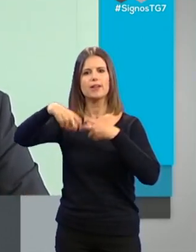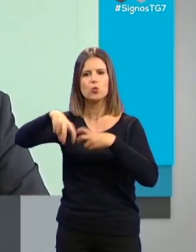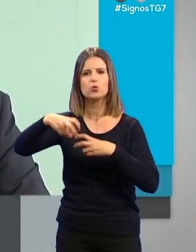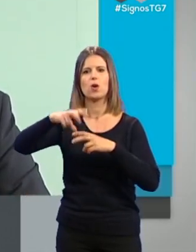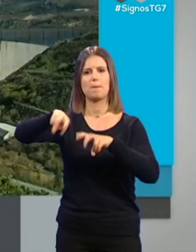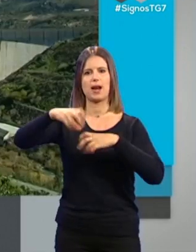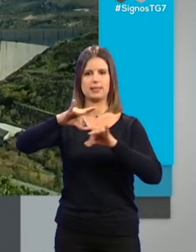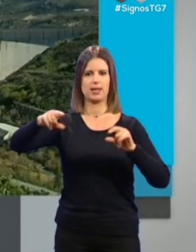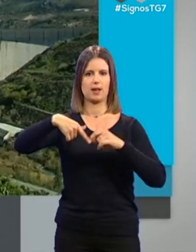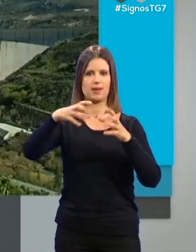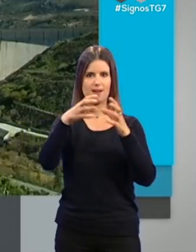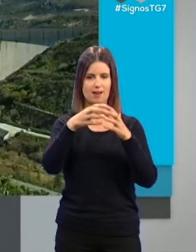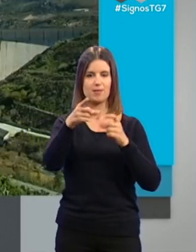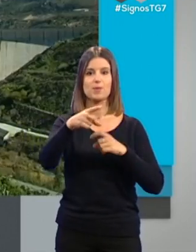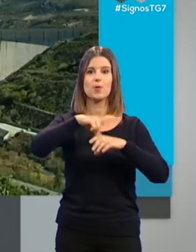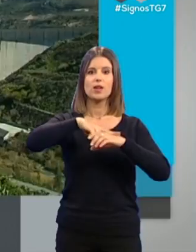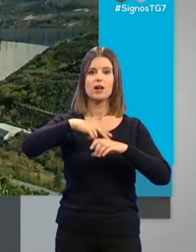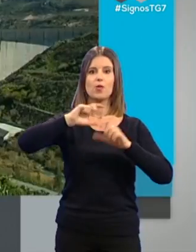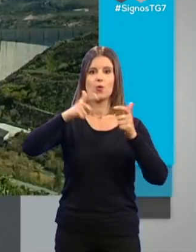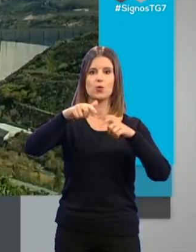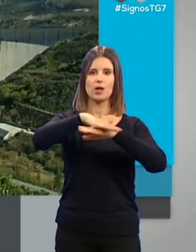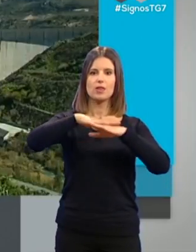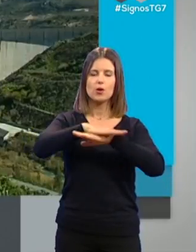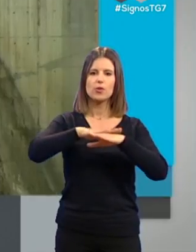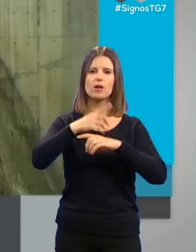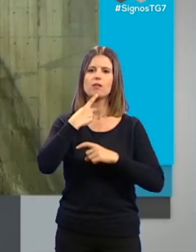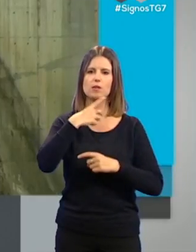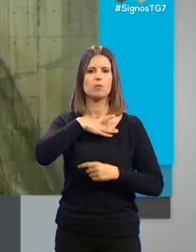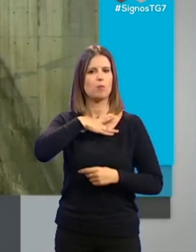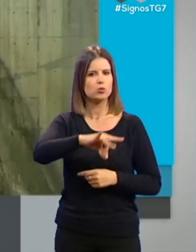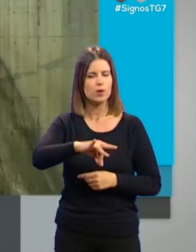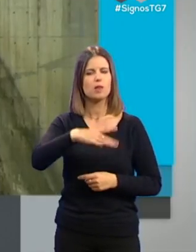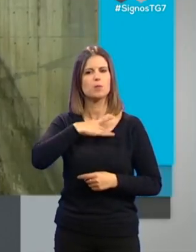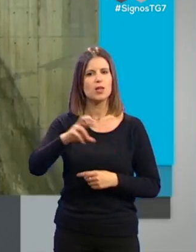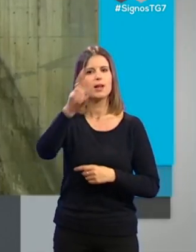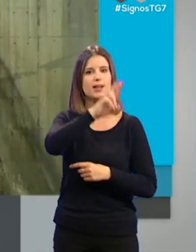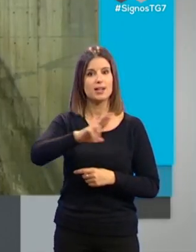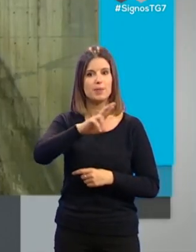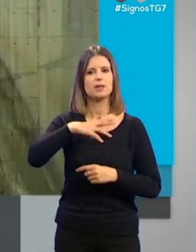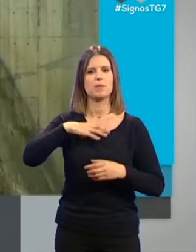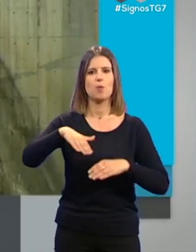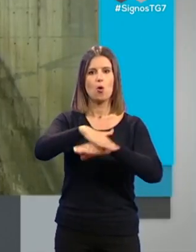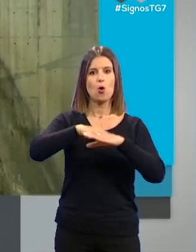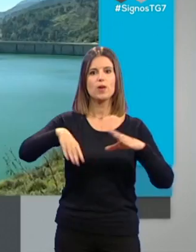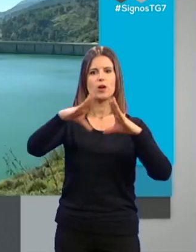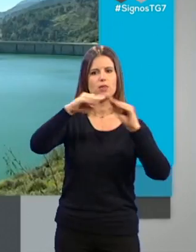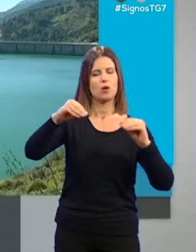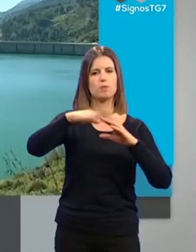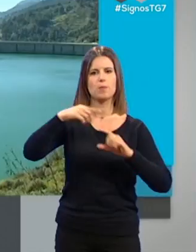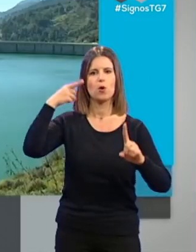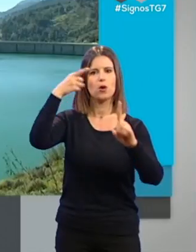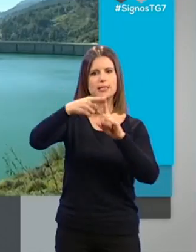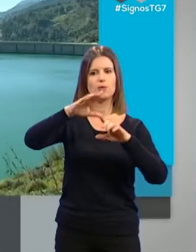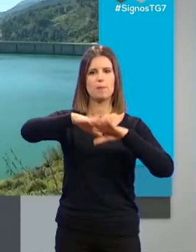para las tierras de Granada. El delegado de la Junta de Andalucía ha descartado esta posibilidad, recalcando que desde el Gobierno andaluz trabajarán para hacer